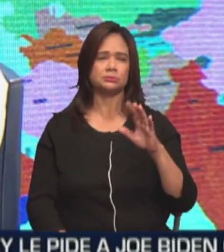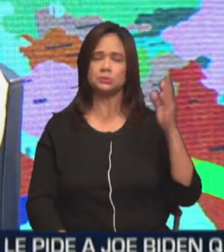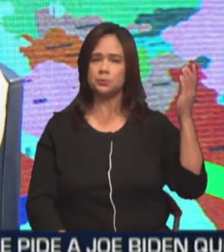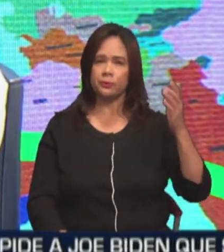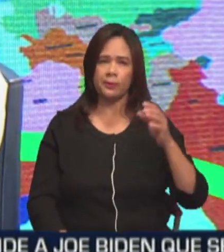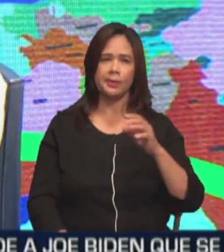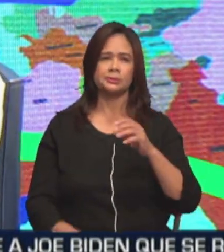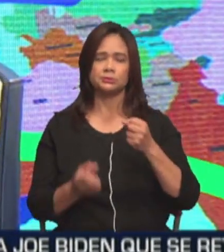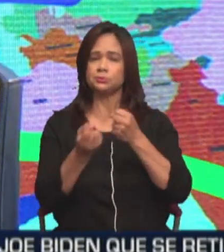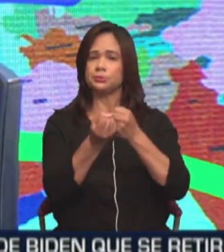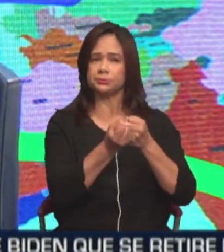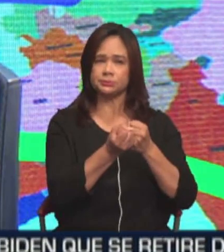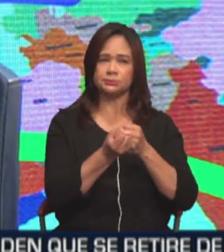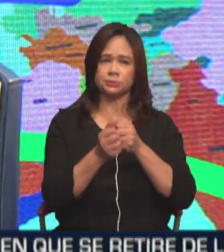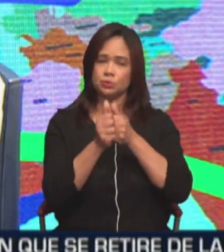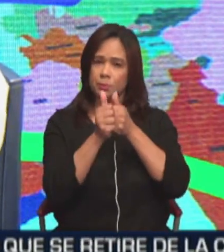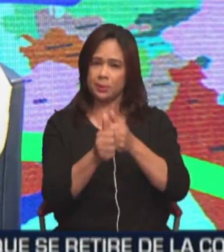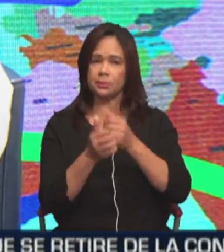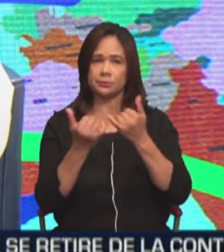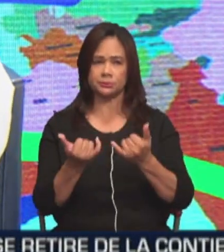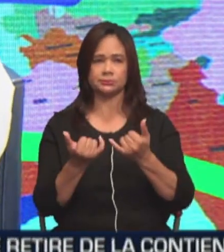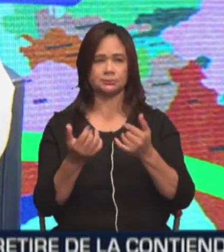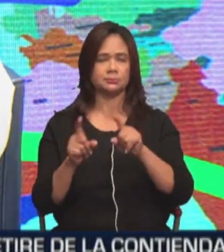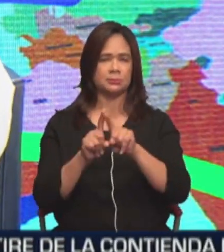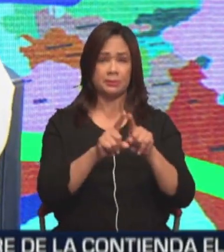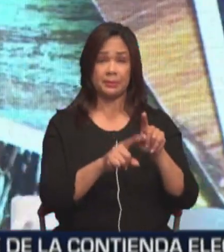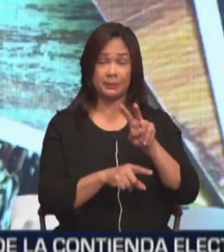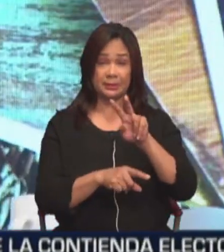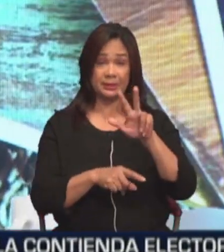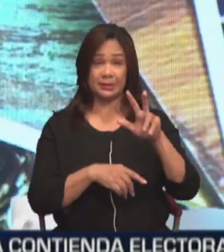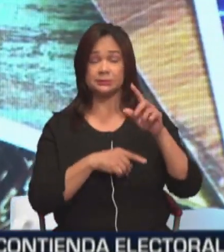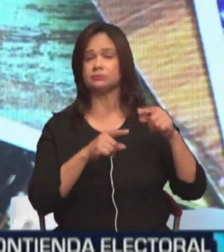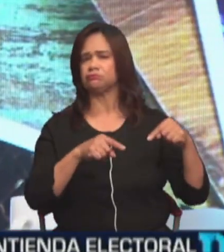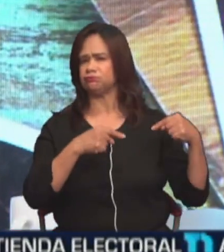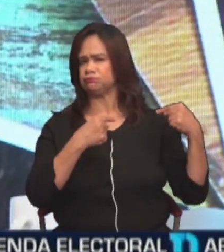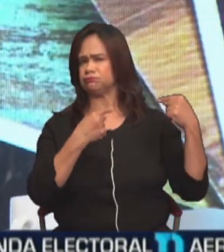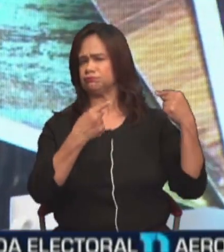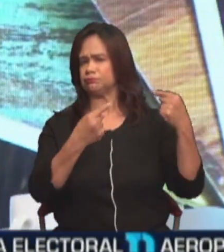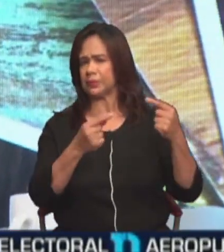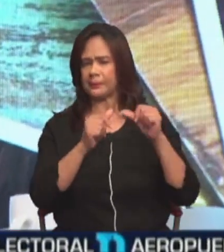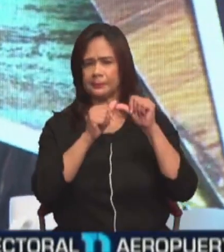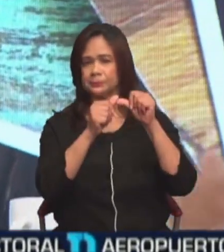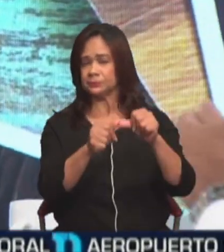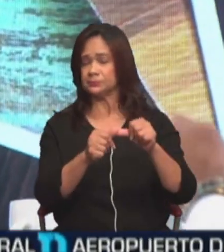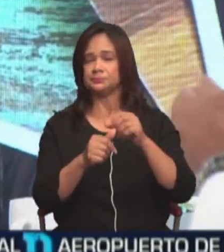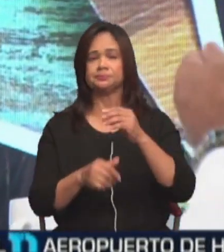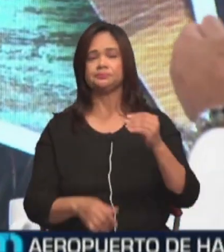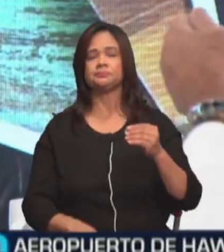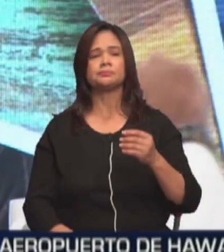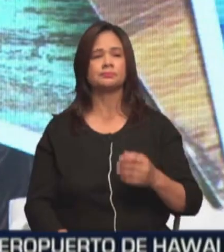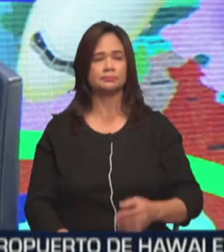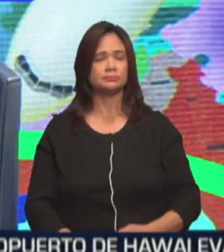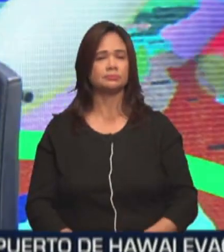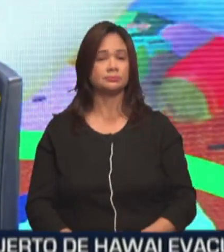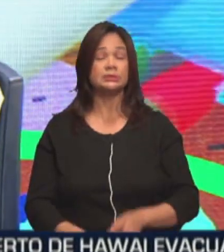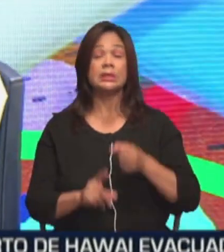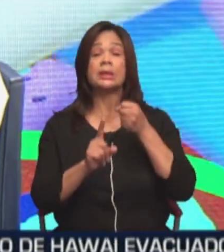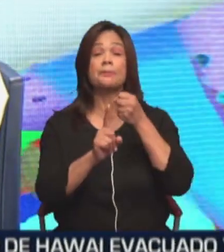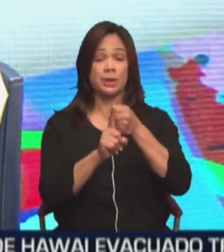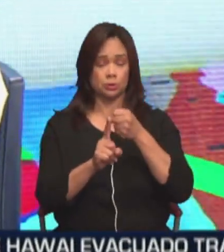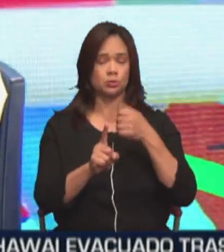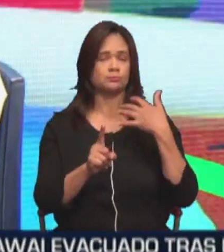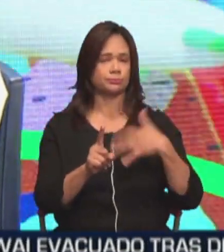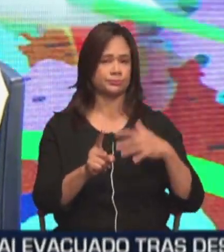y los patrocinadores los mismos que hoy tengo. ¿23 años después te siguen acompañando? Así es. O significa que el impacto llegó.